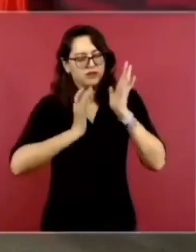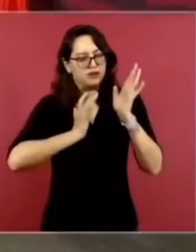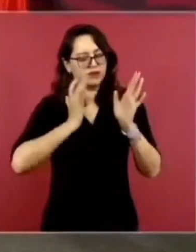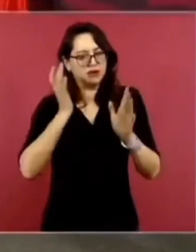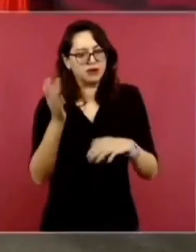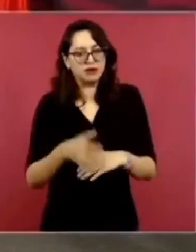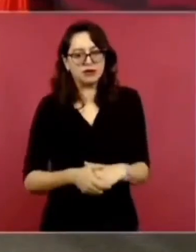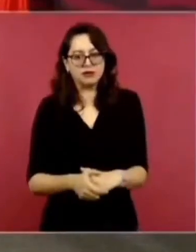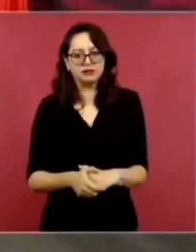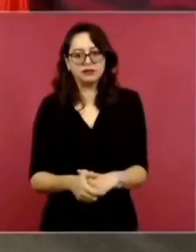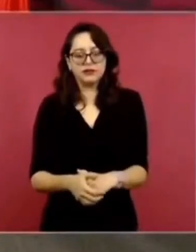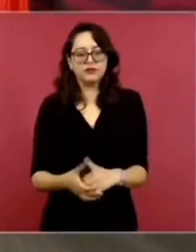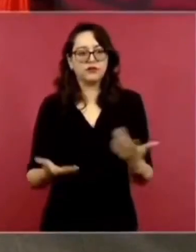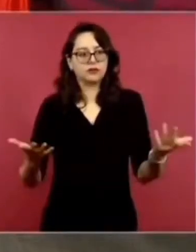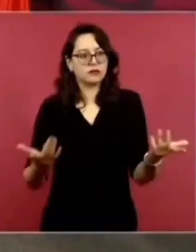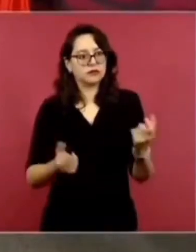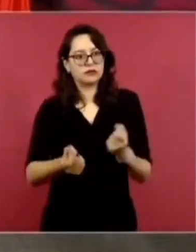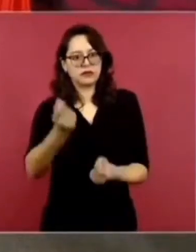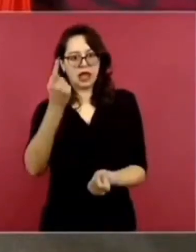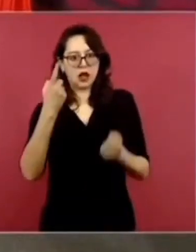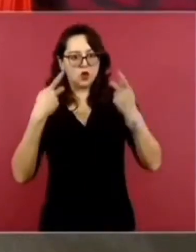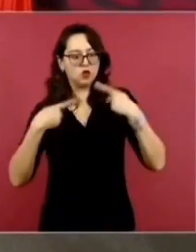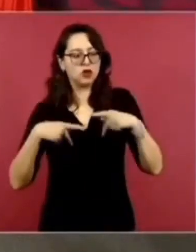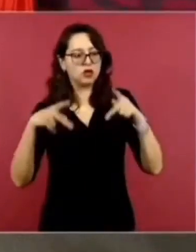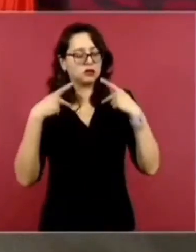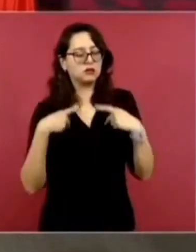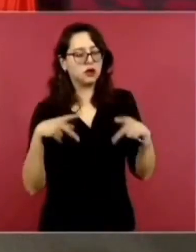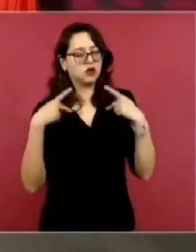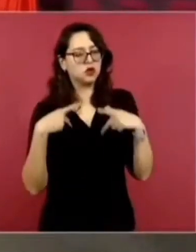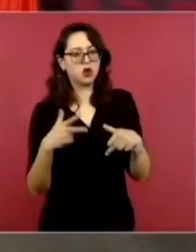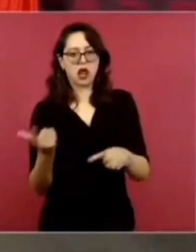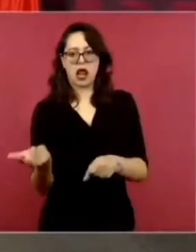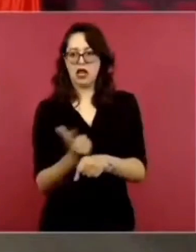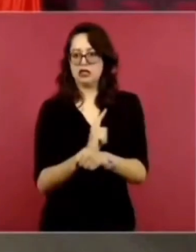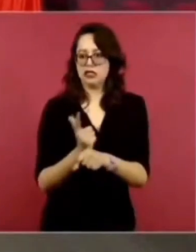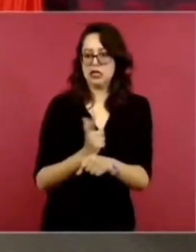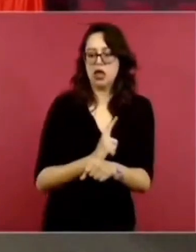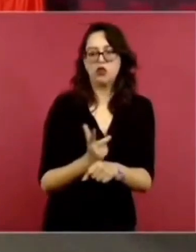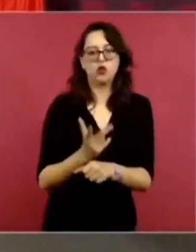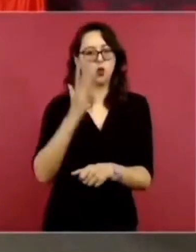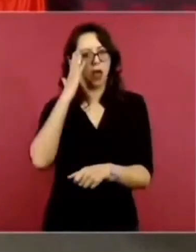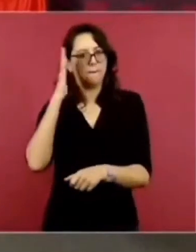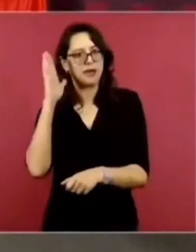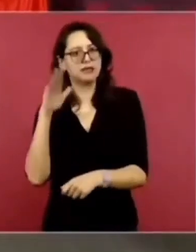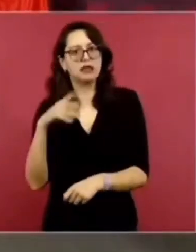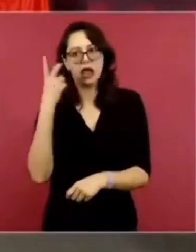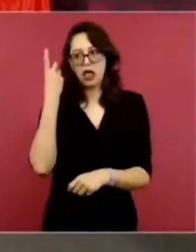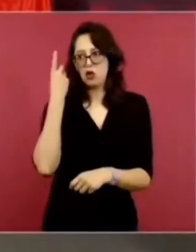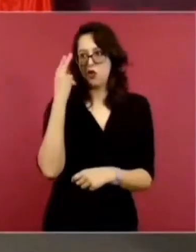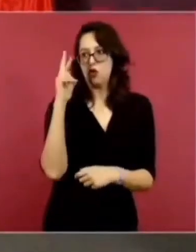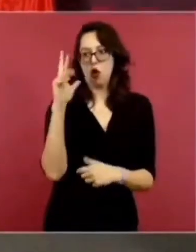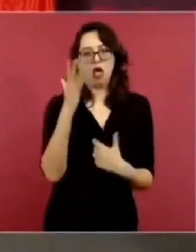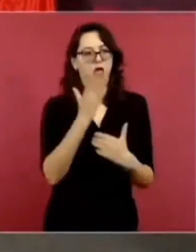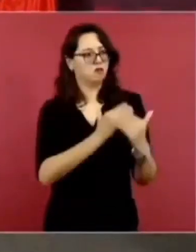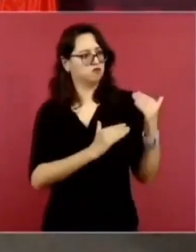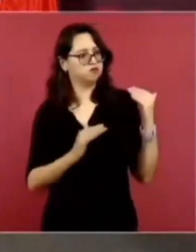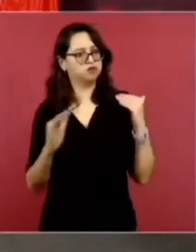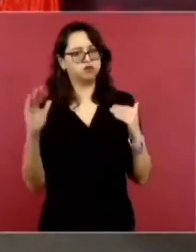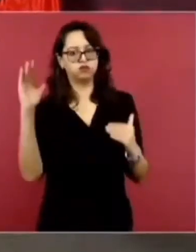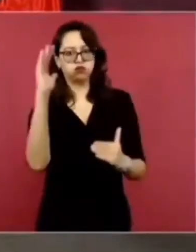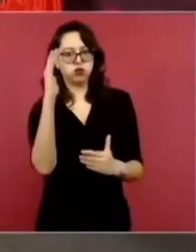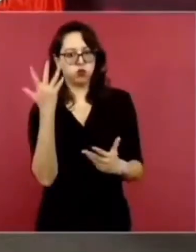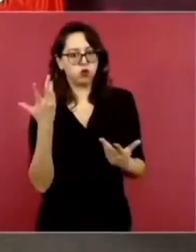con nivel académico elevado, con